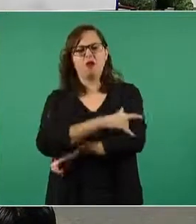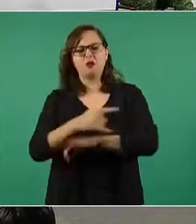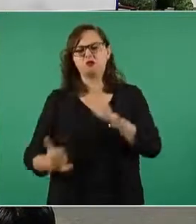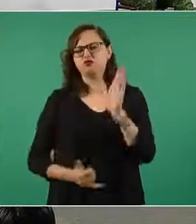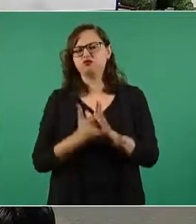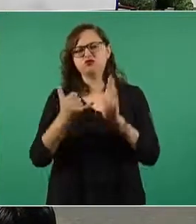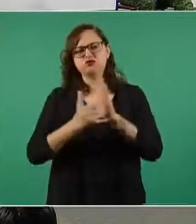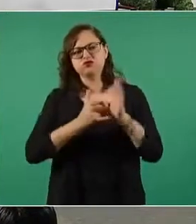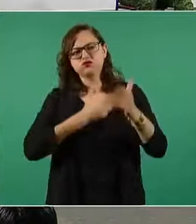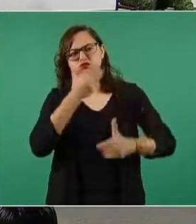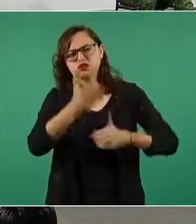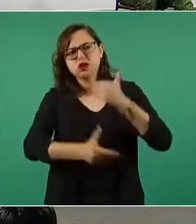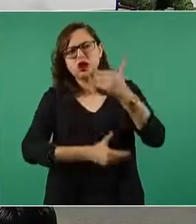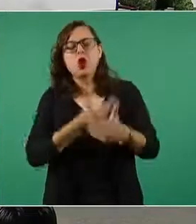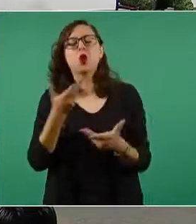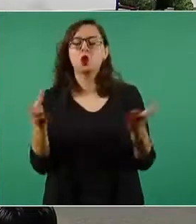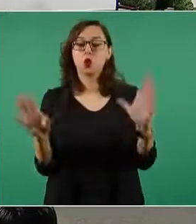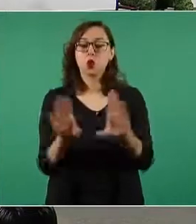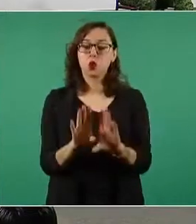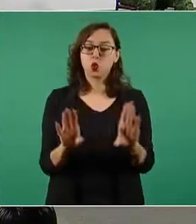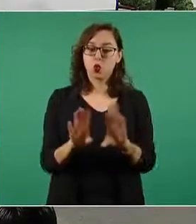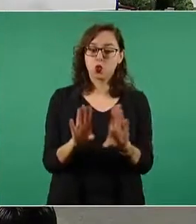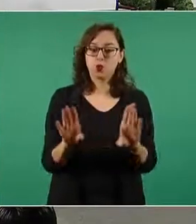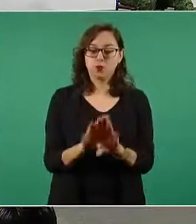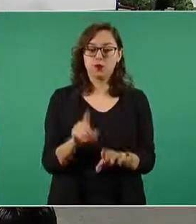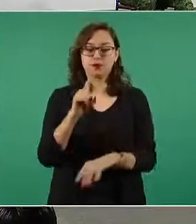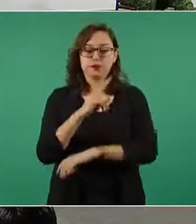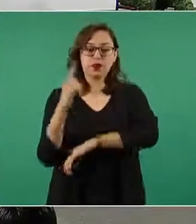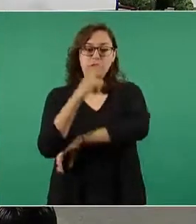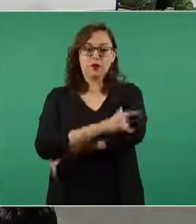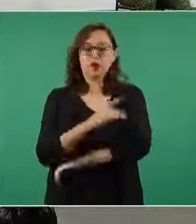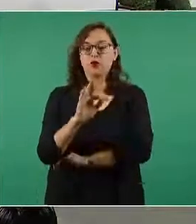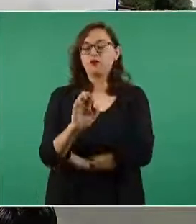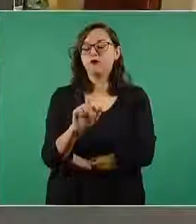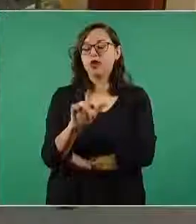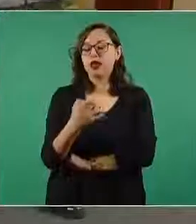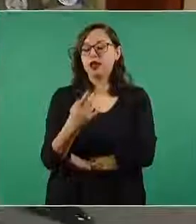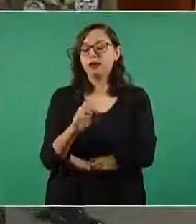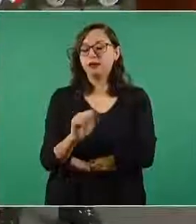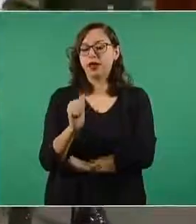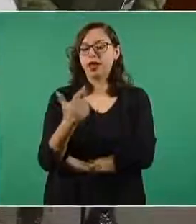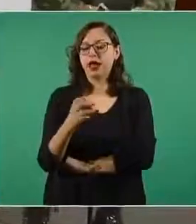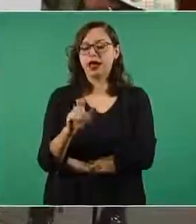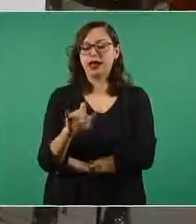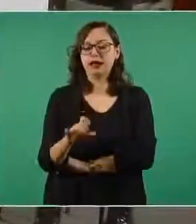esta importante obra del aeropuerto Felipe Ángeles. Gracias.